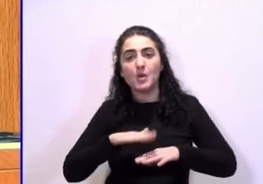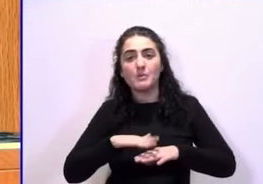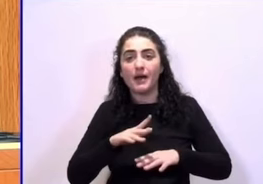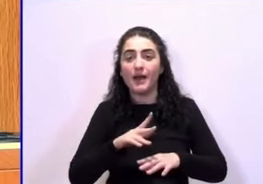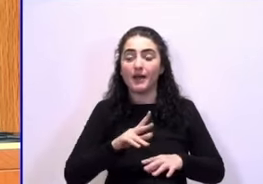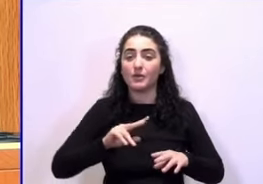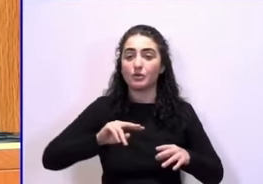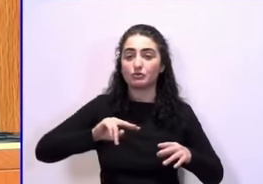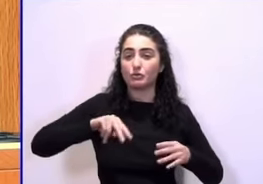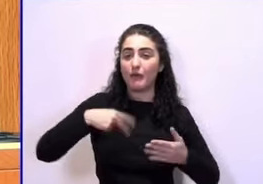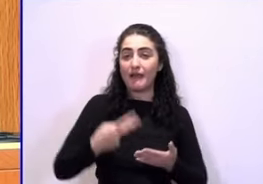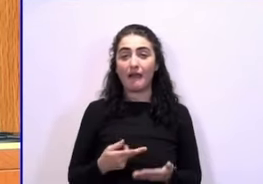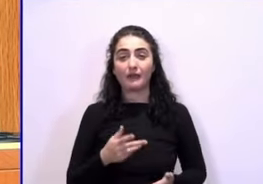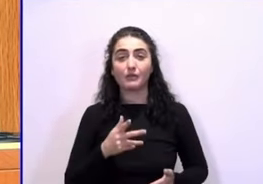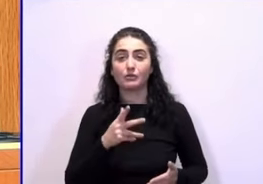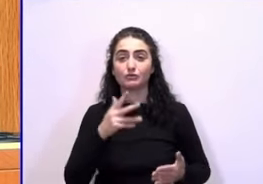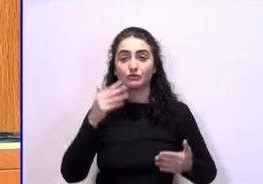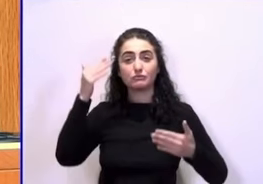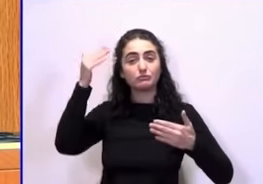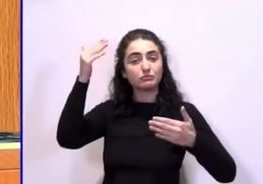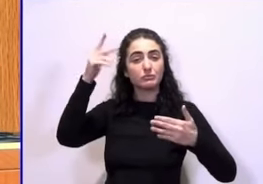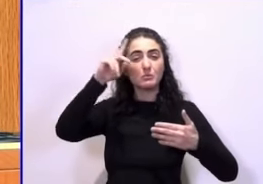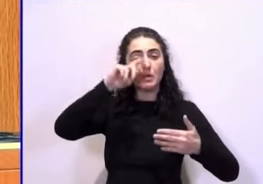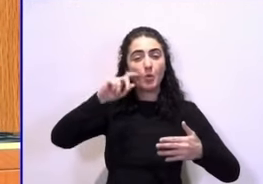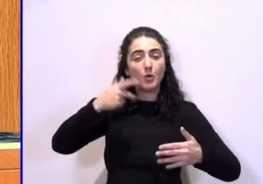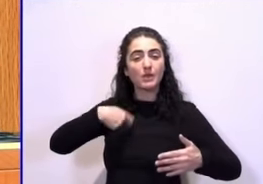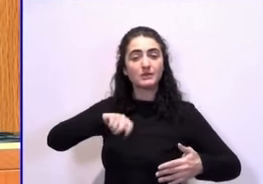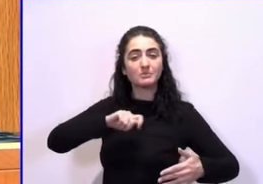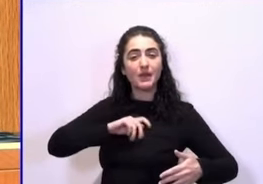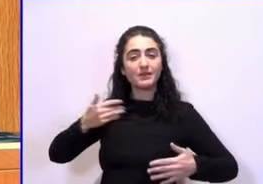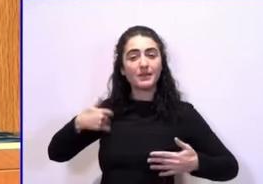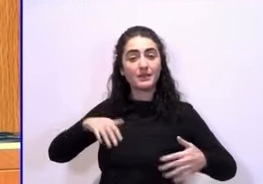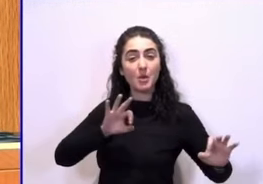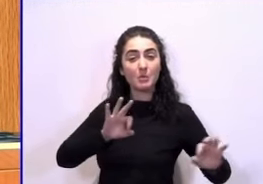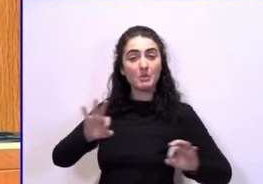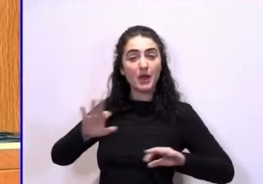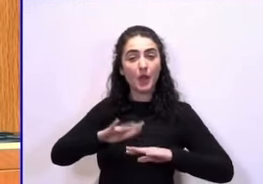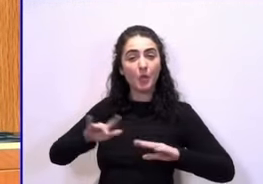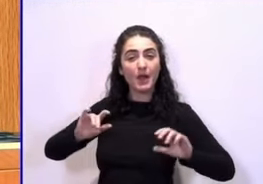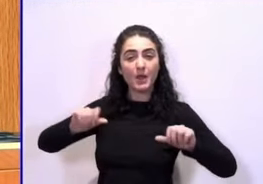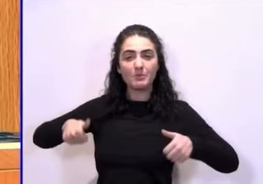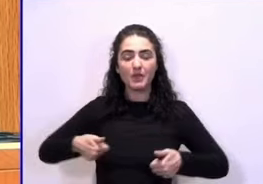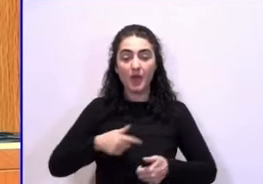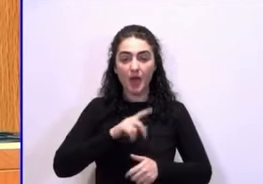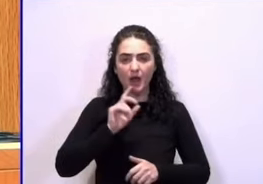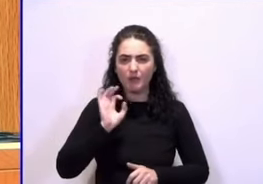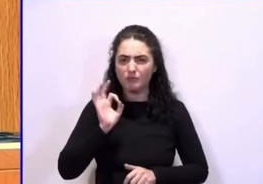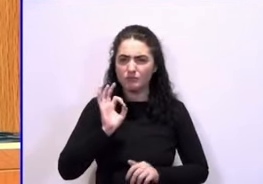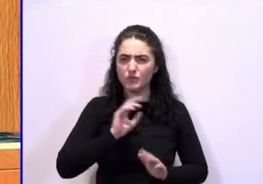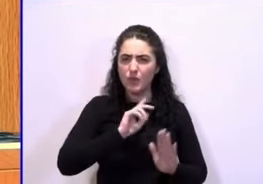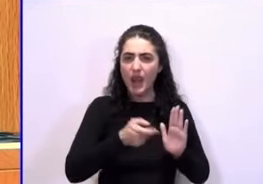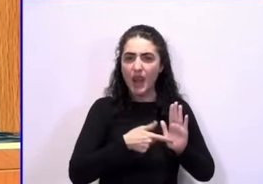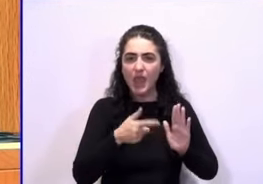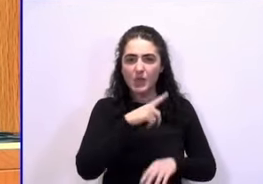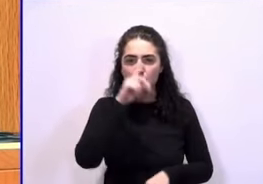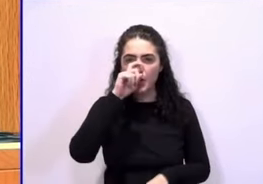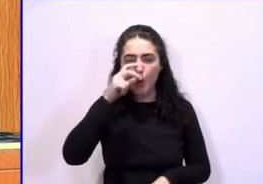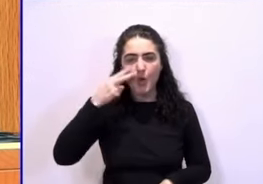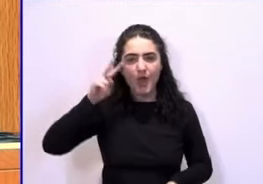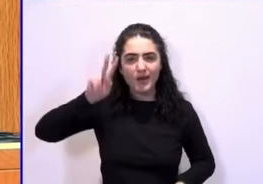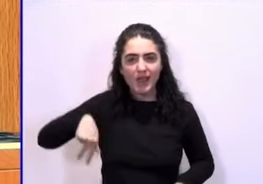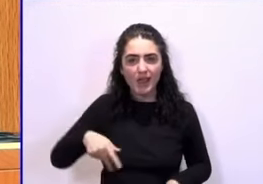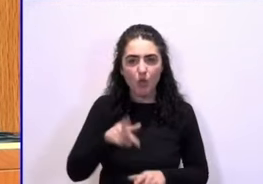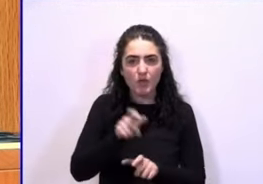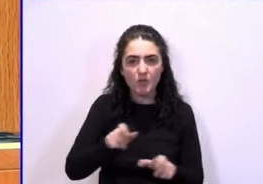España, porque mire, ya lo tenía preparado para empezar por ahí. Hay, efectivamente, una ley de memoria que reconozca a los